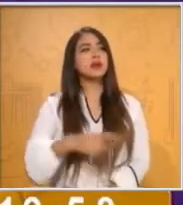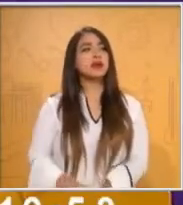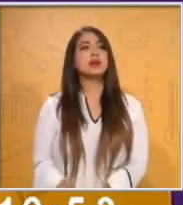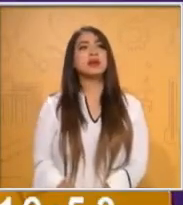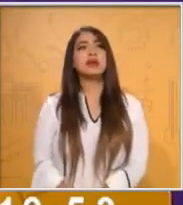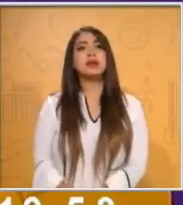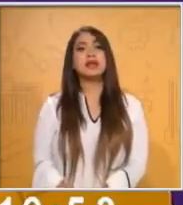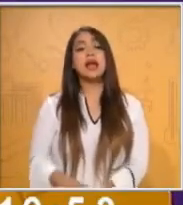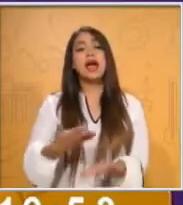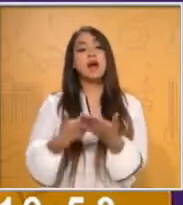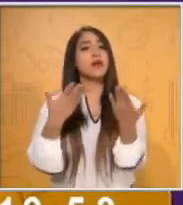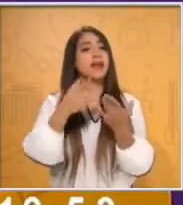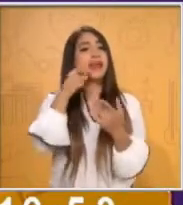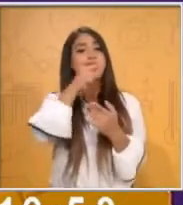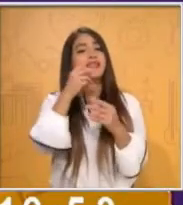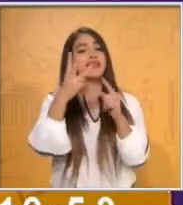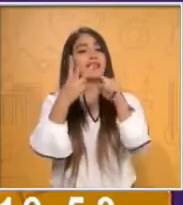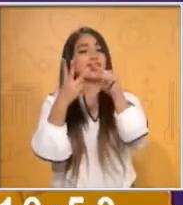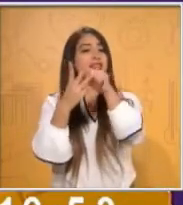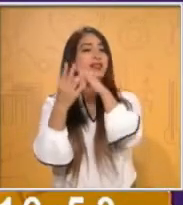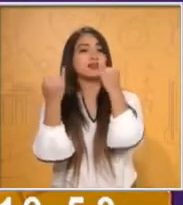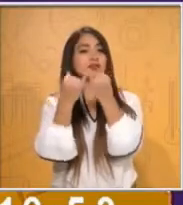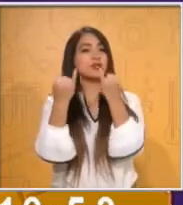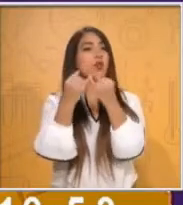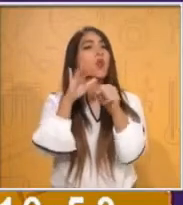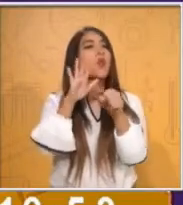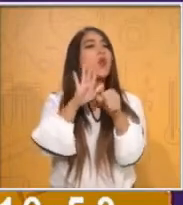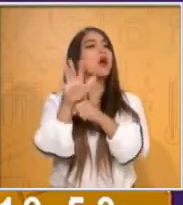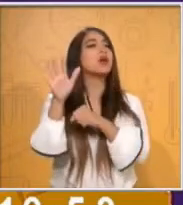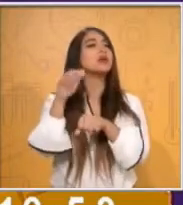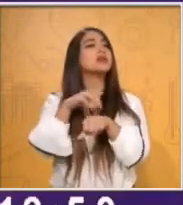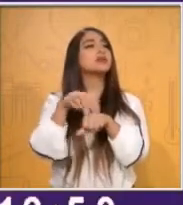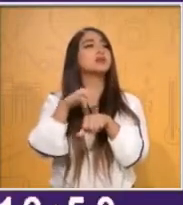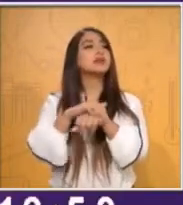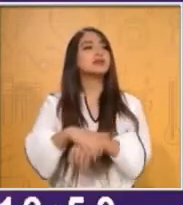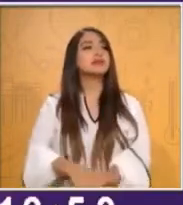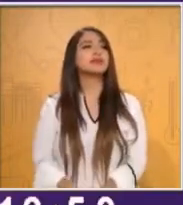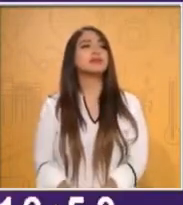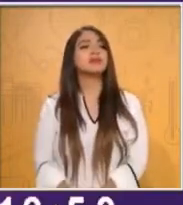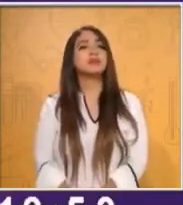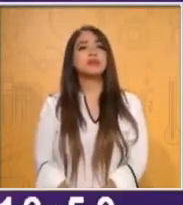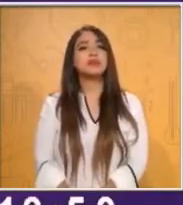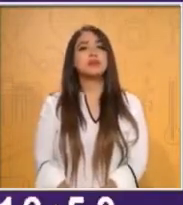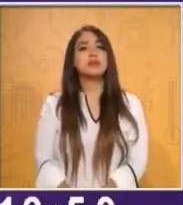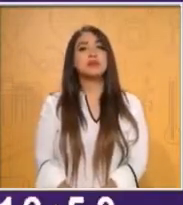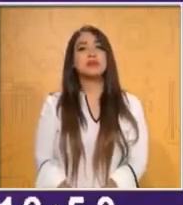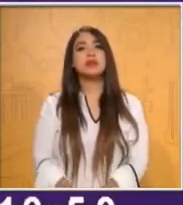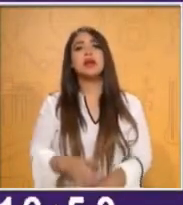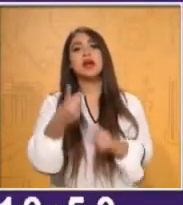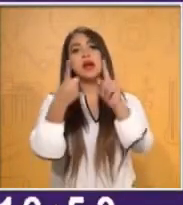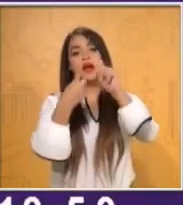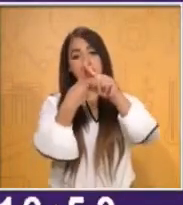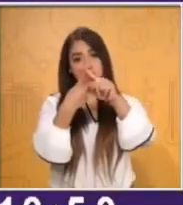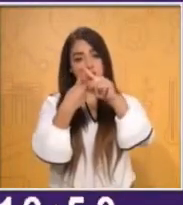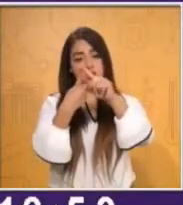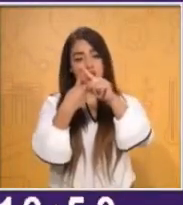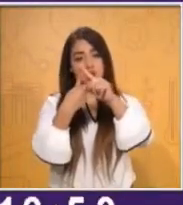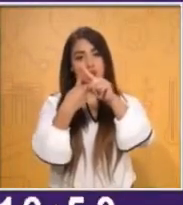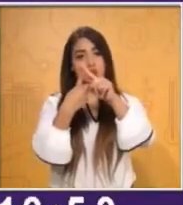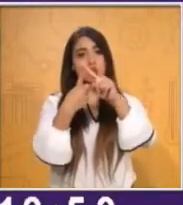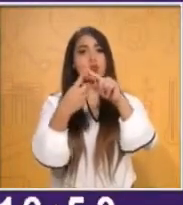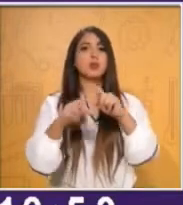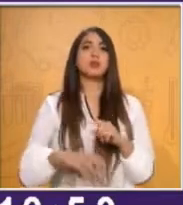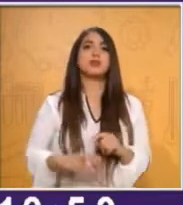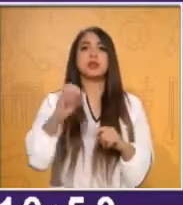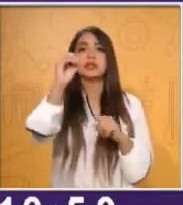tarjetas y me va a decir qué número formó. Las siguientes tarjetas yo tomé el uno, el cero y